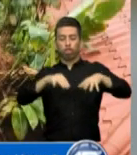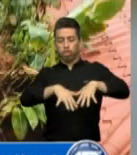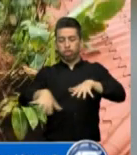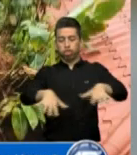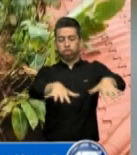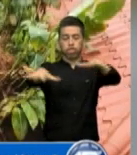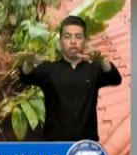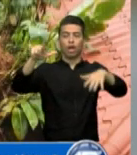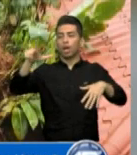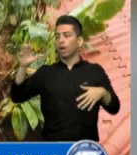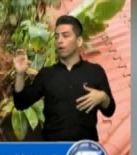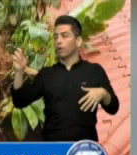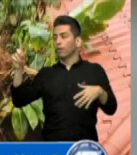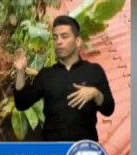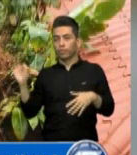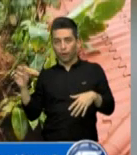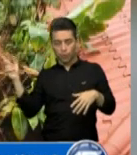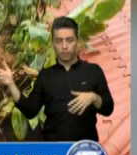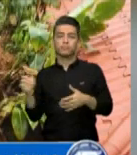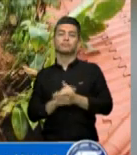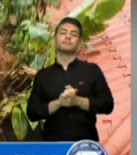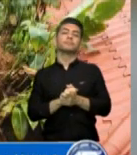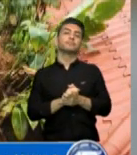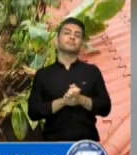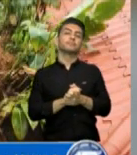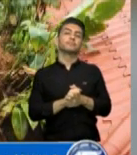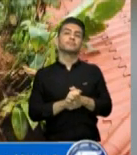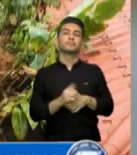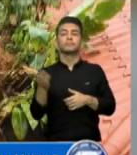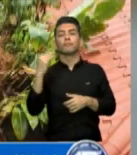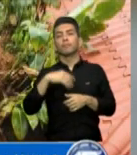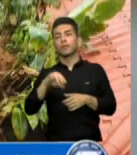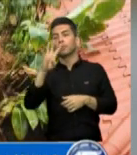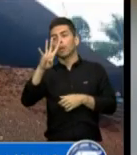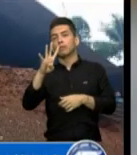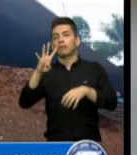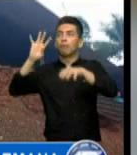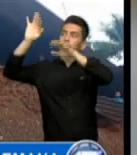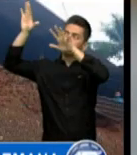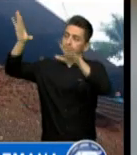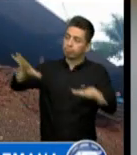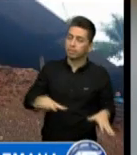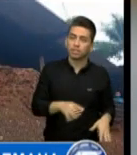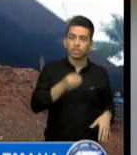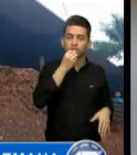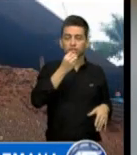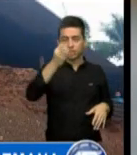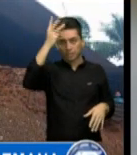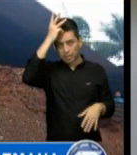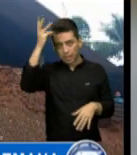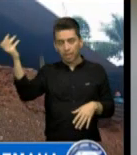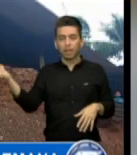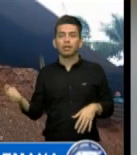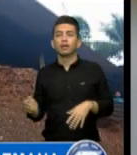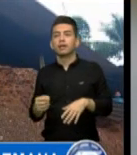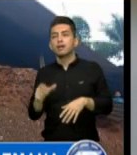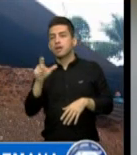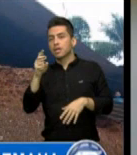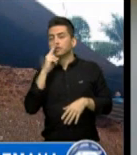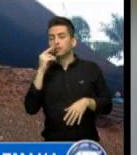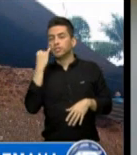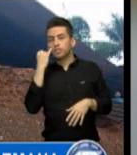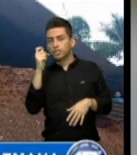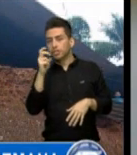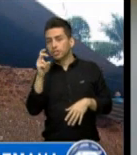de la Ruta Nacional Nº 3. Cuatro derrumbes se registraron en Quiché, dos en el municipio de Chiché y dos en Nevaj.